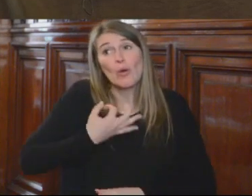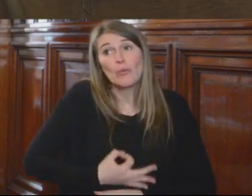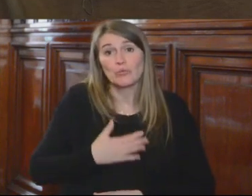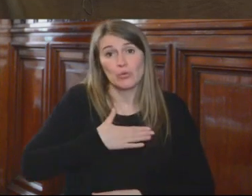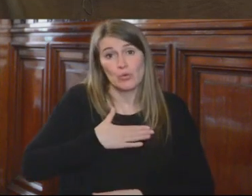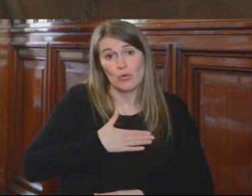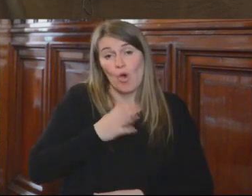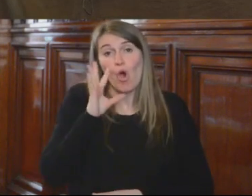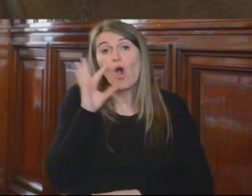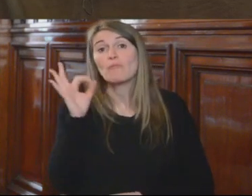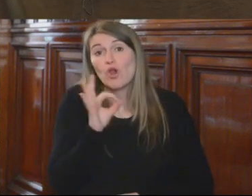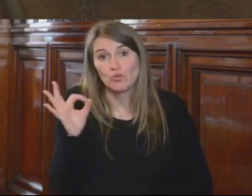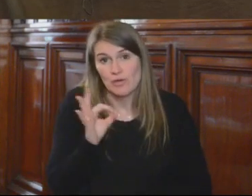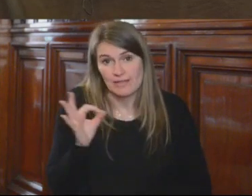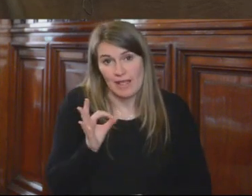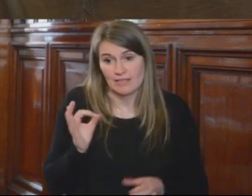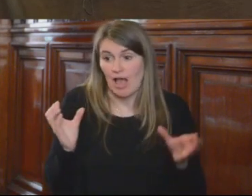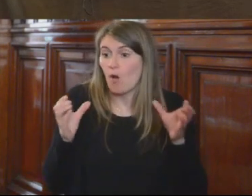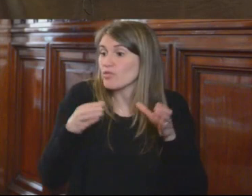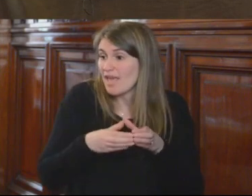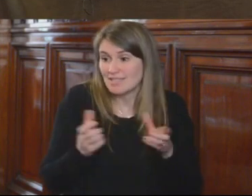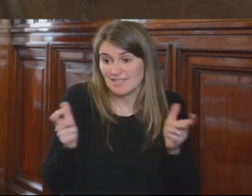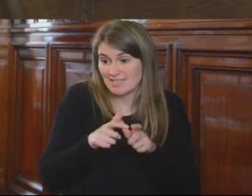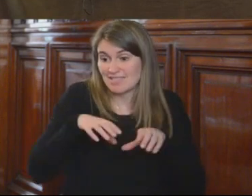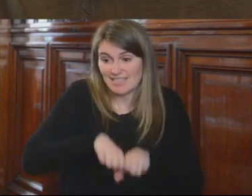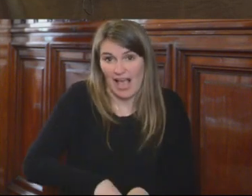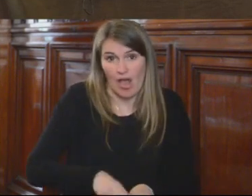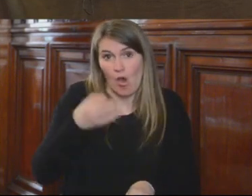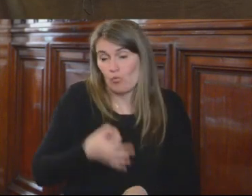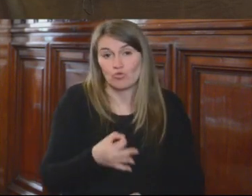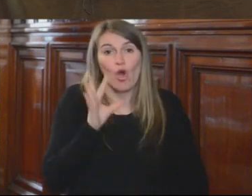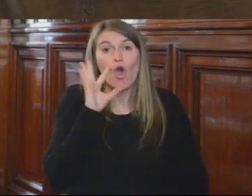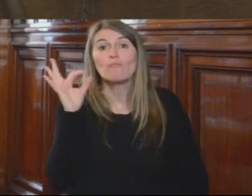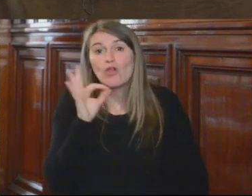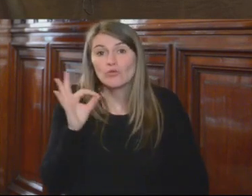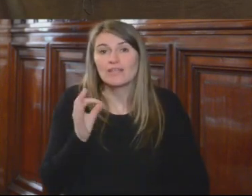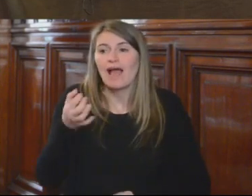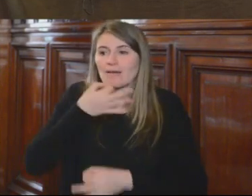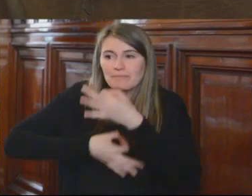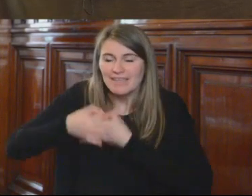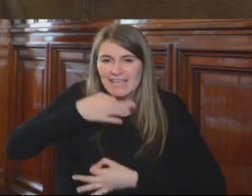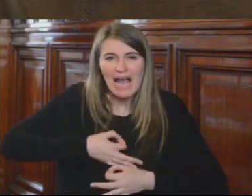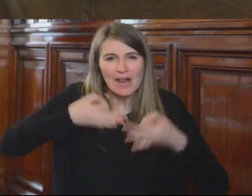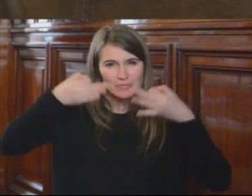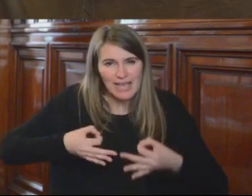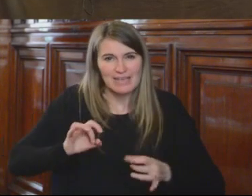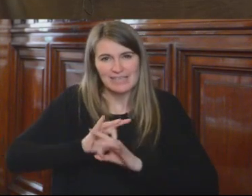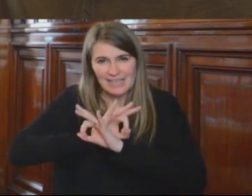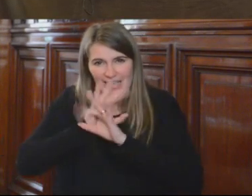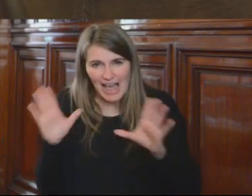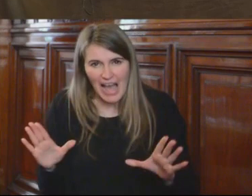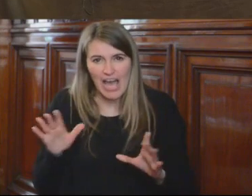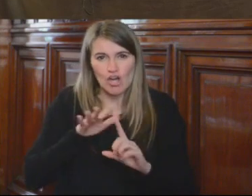una oportunidad de aclararnos sobre cuestiones de contextos